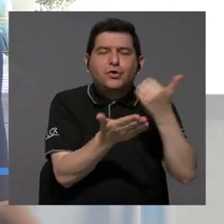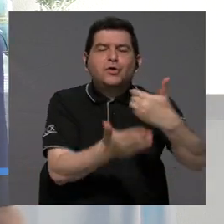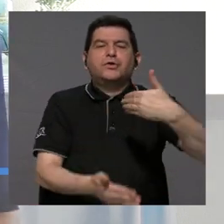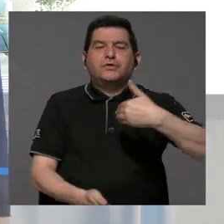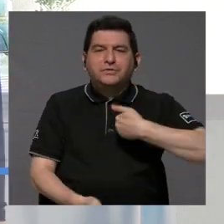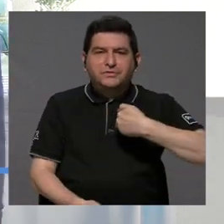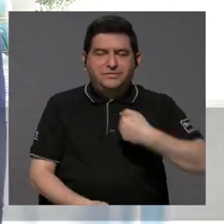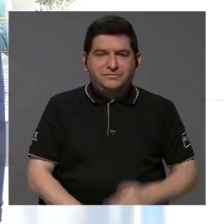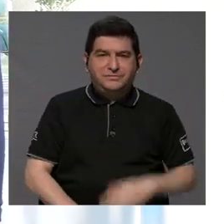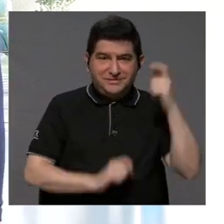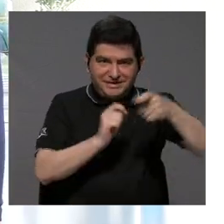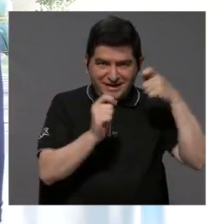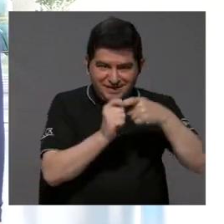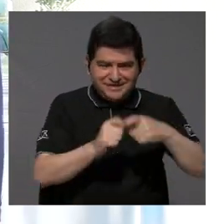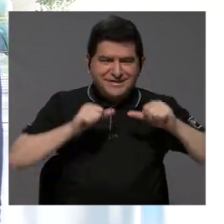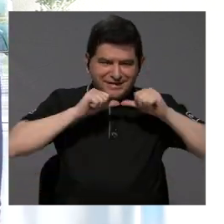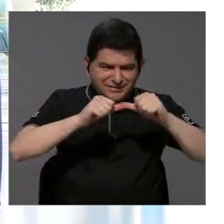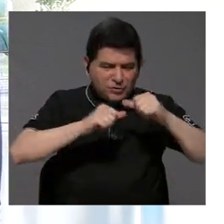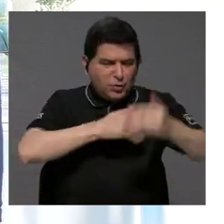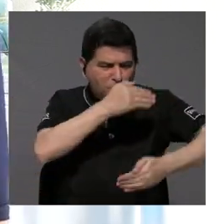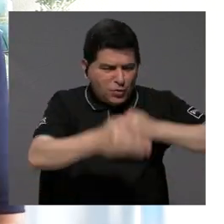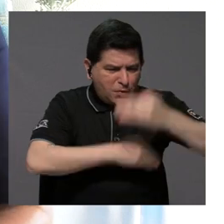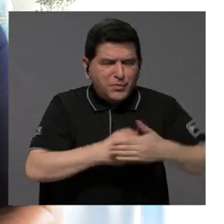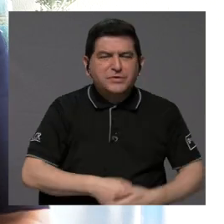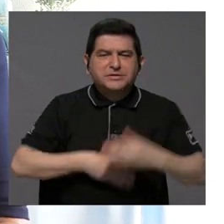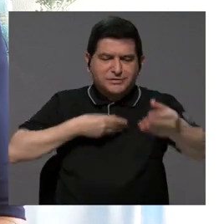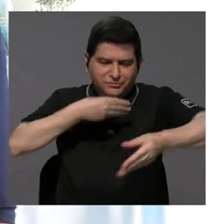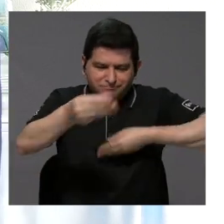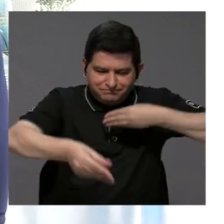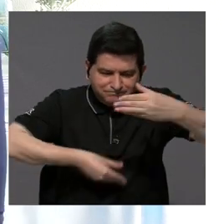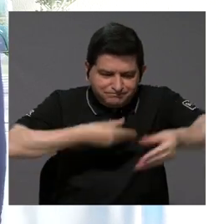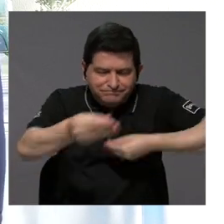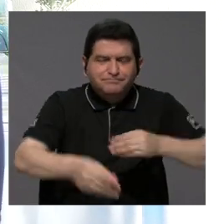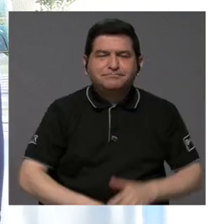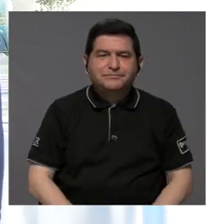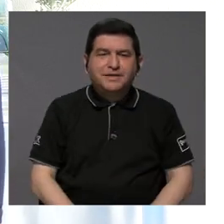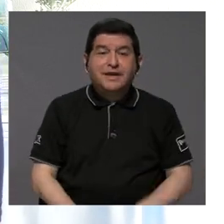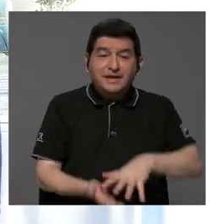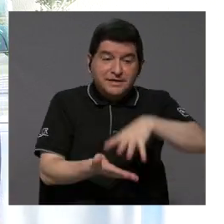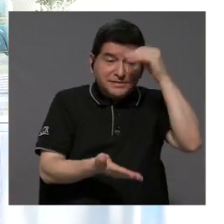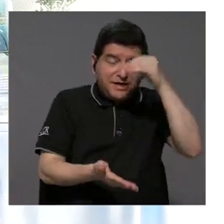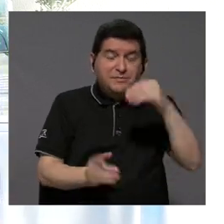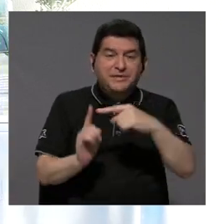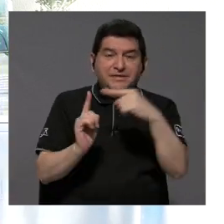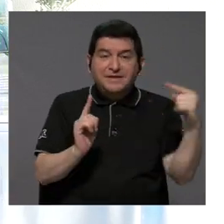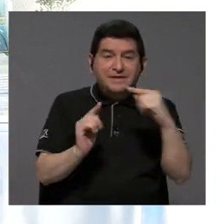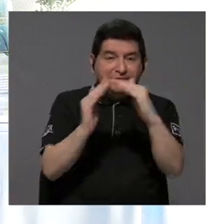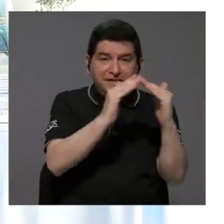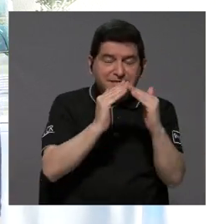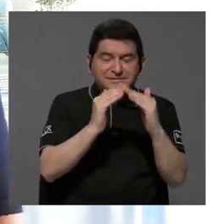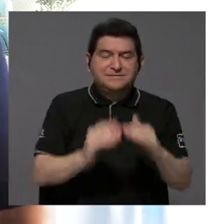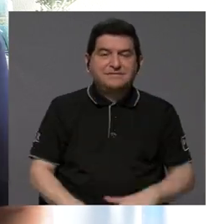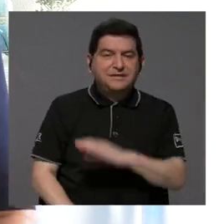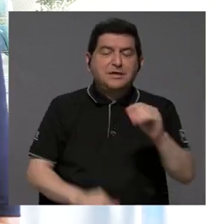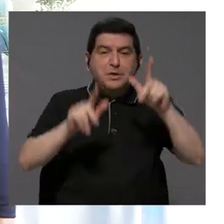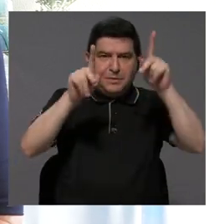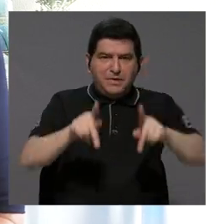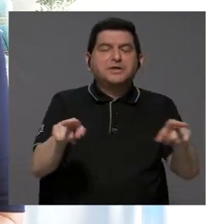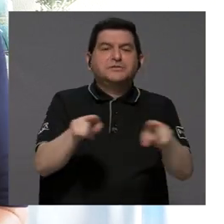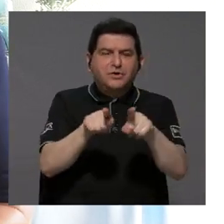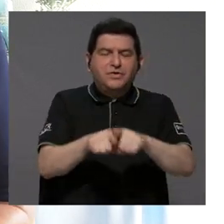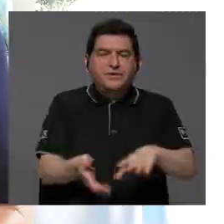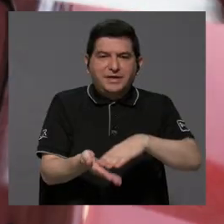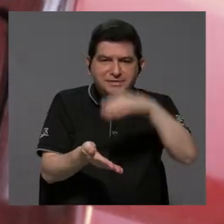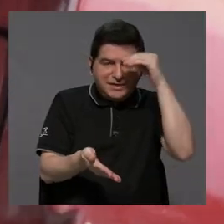los recursos que tiene, justamente para continuar en un proceso de retroalimentación. Es aprender de las comunidades y las